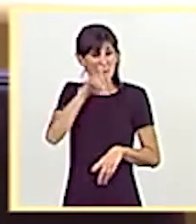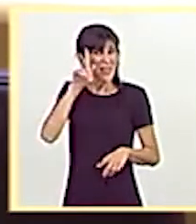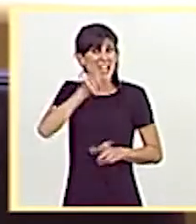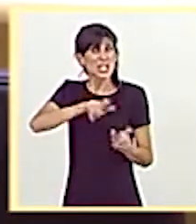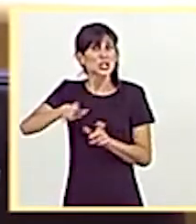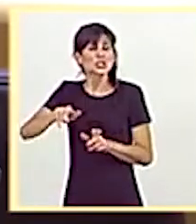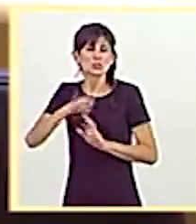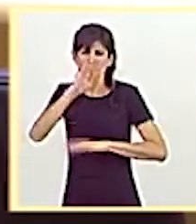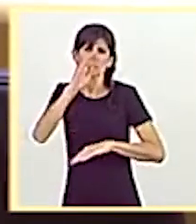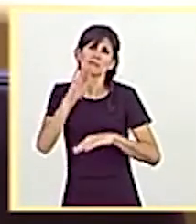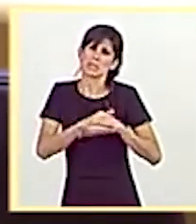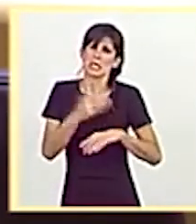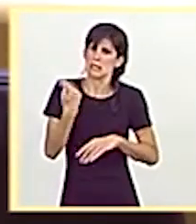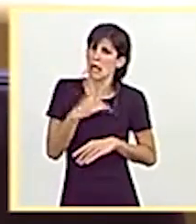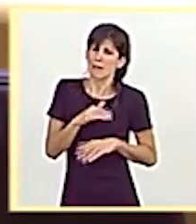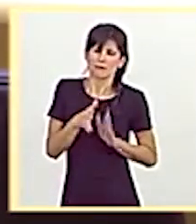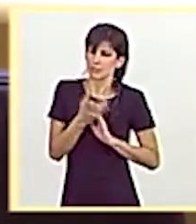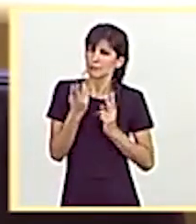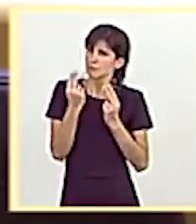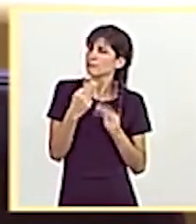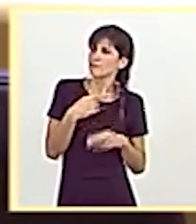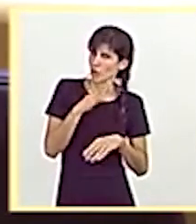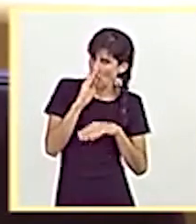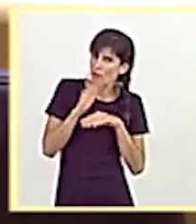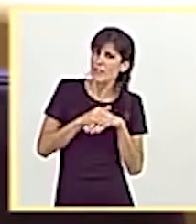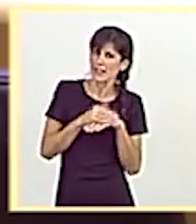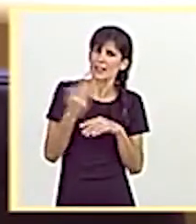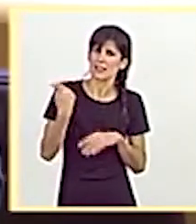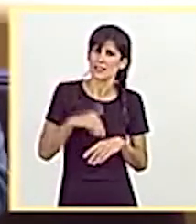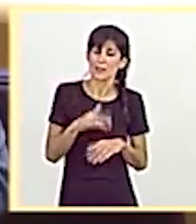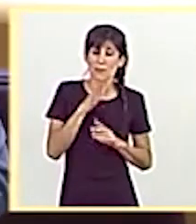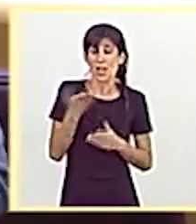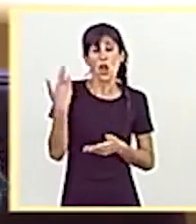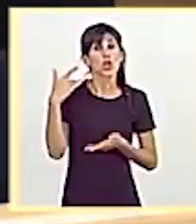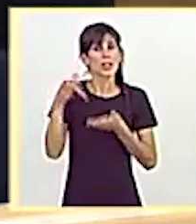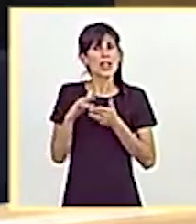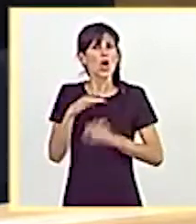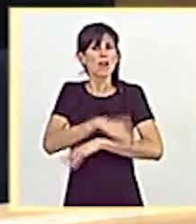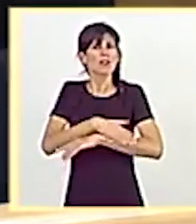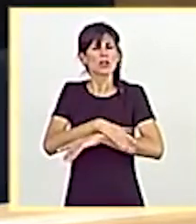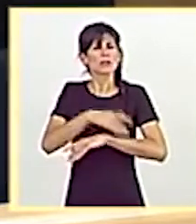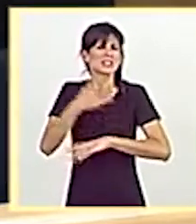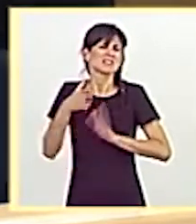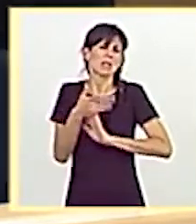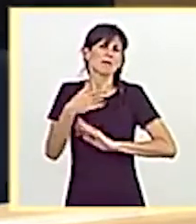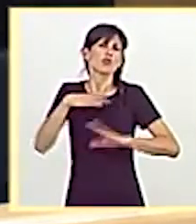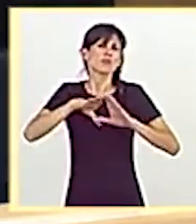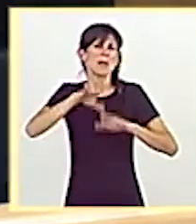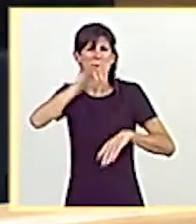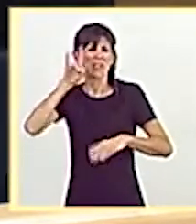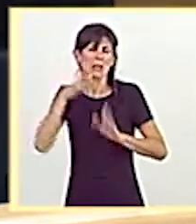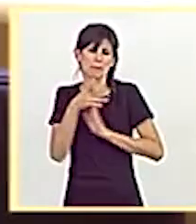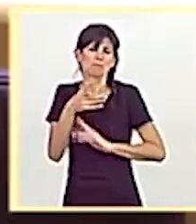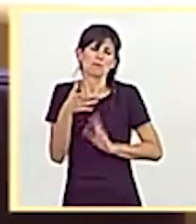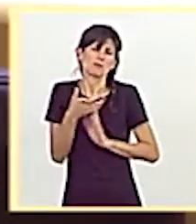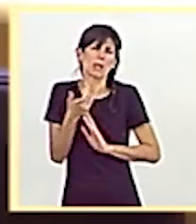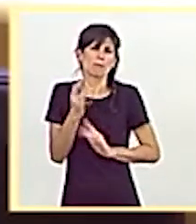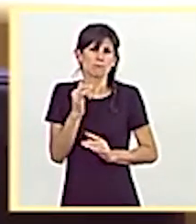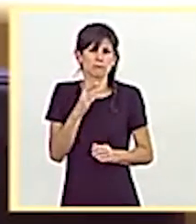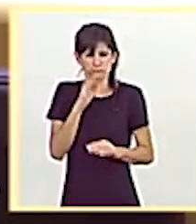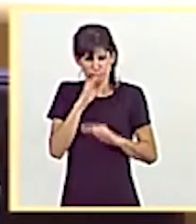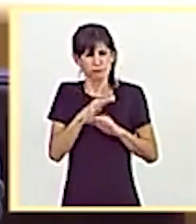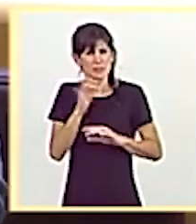han cumplido, han acatado, porque, como le decía el otro día, el Gobierno de la Comunidad de Madrid es un Gobierno leal que, aunque discrepa, acata.